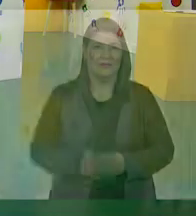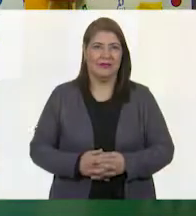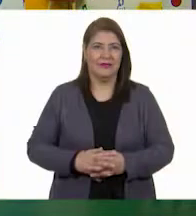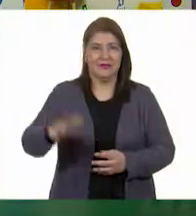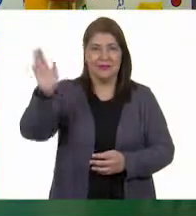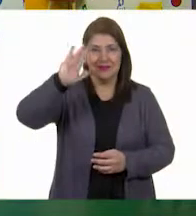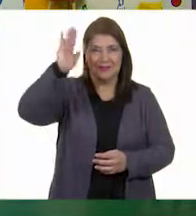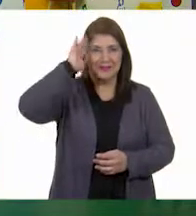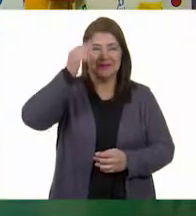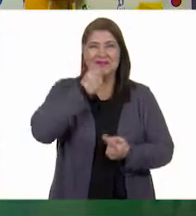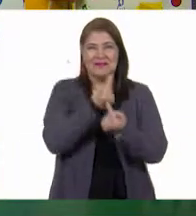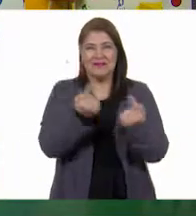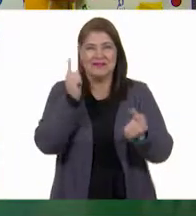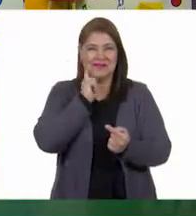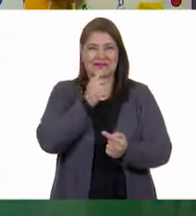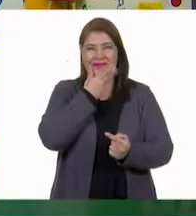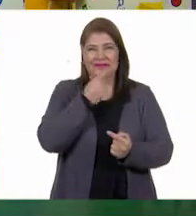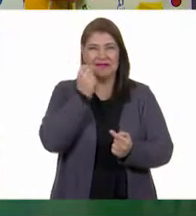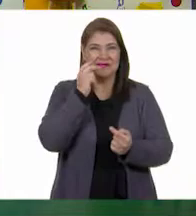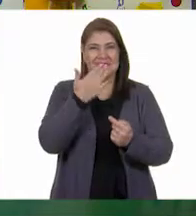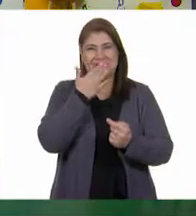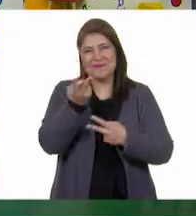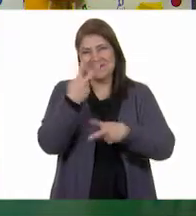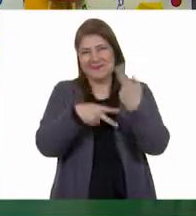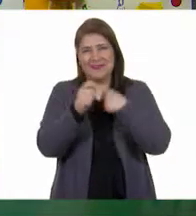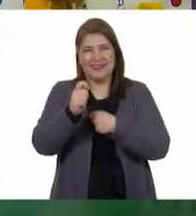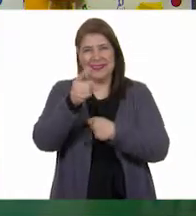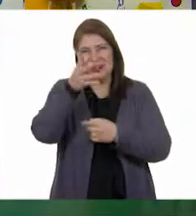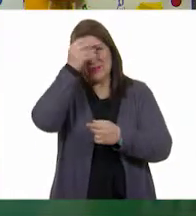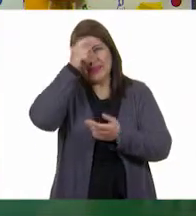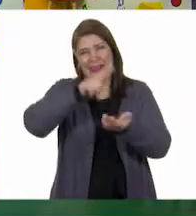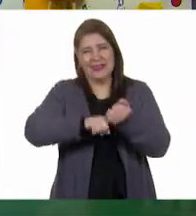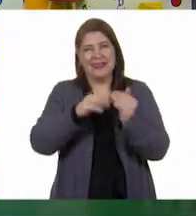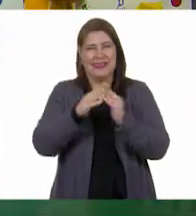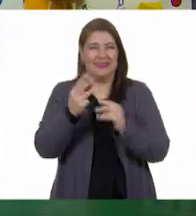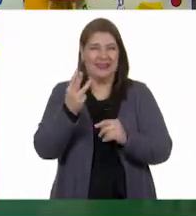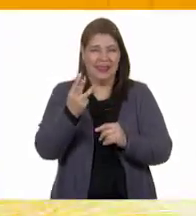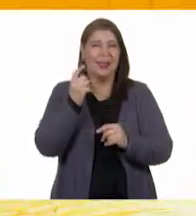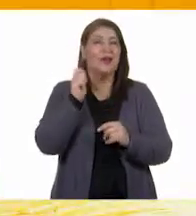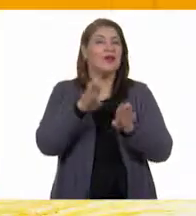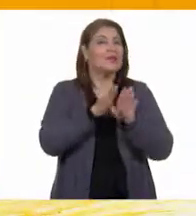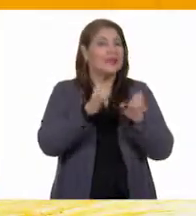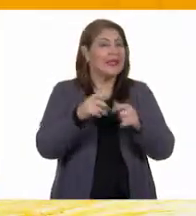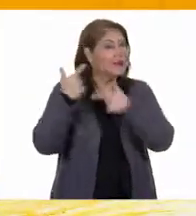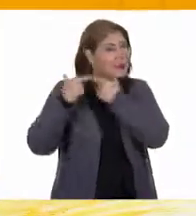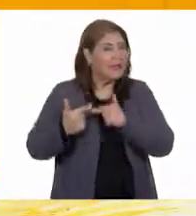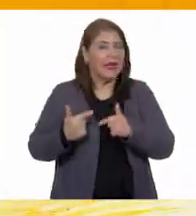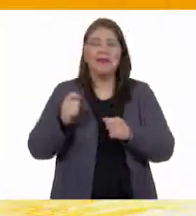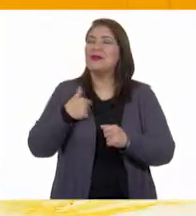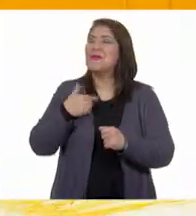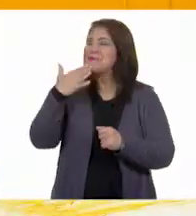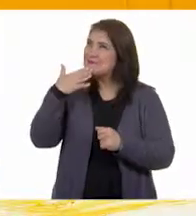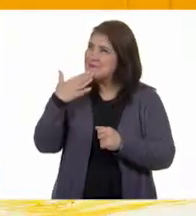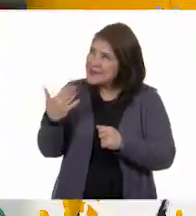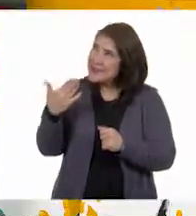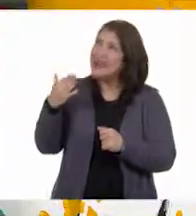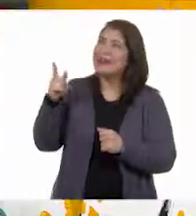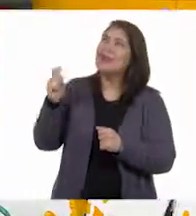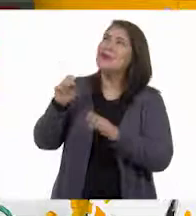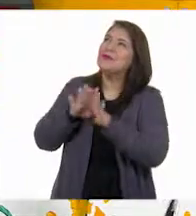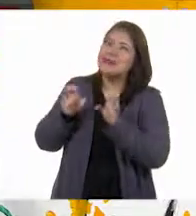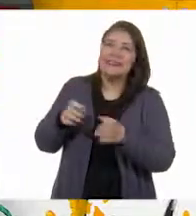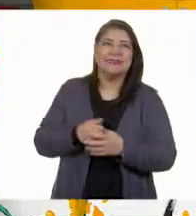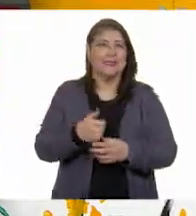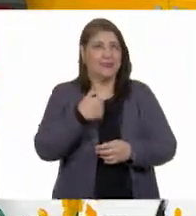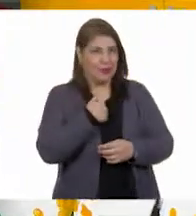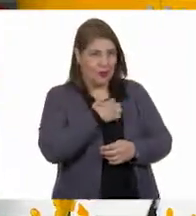¡Hola, niñas y niños! Bienvenidas y bienvenidos a Aprende en Casa 3. ¿Cómo estás, Gloria? ¡Ay, yo muy bien! ¿Y tú, Erick? Muy contento